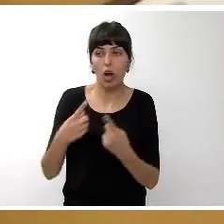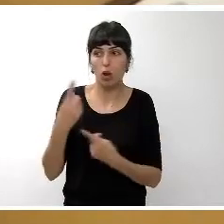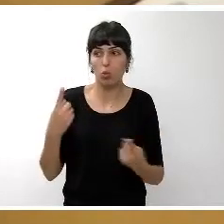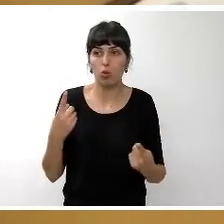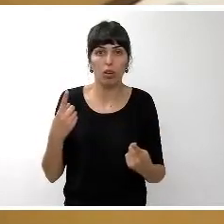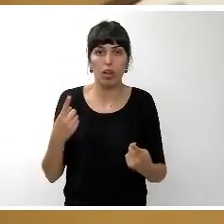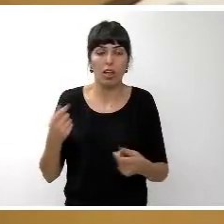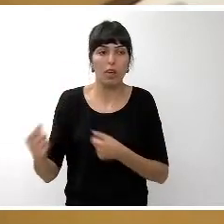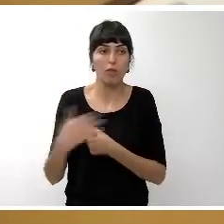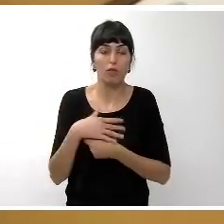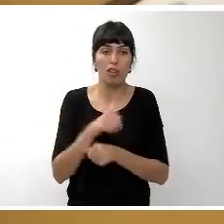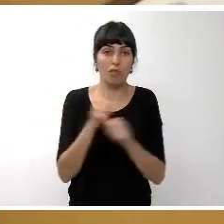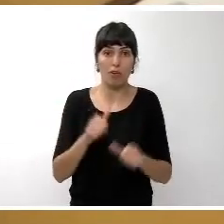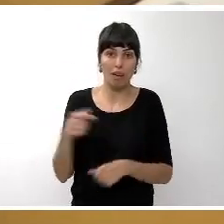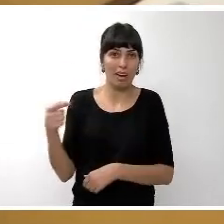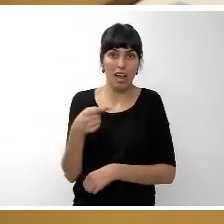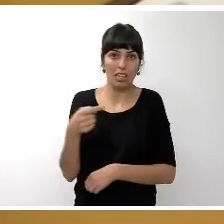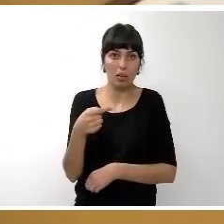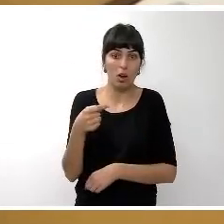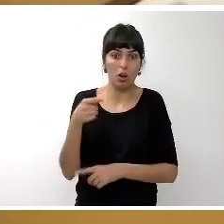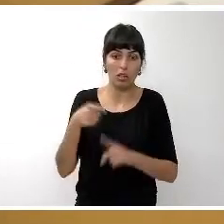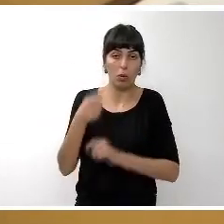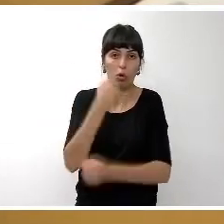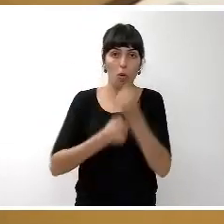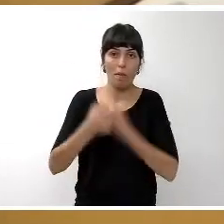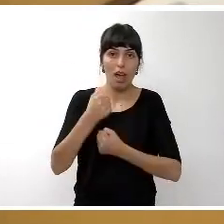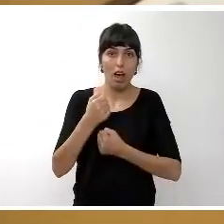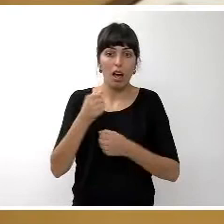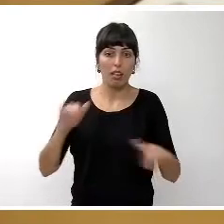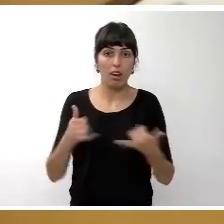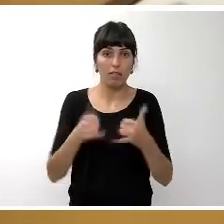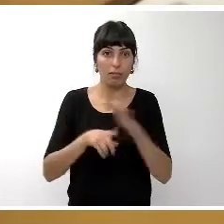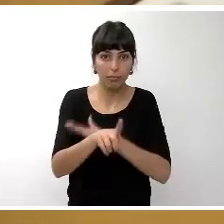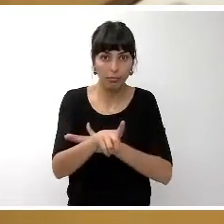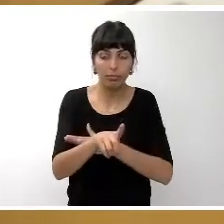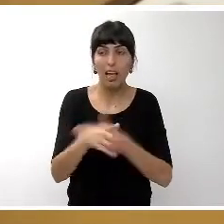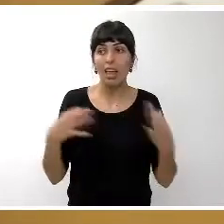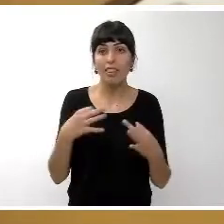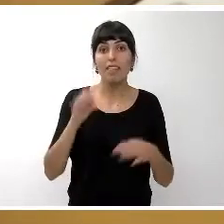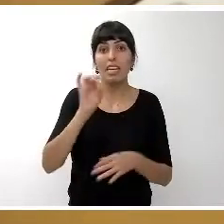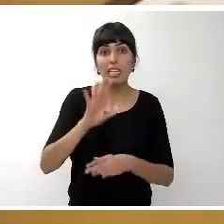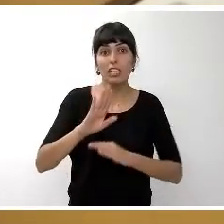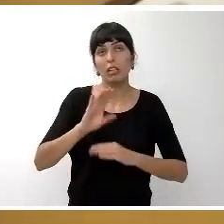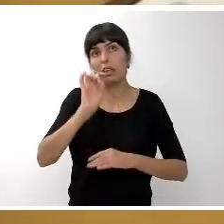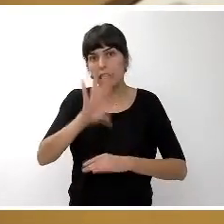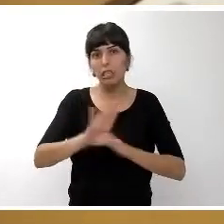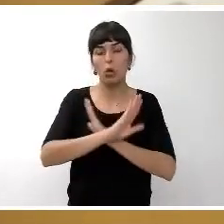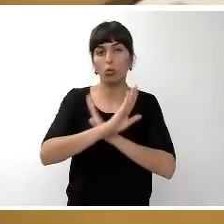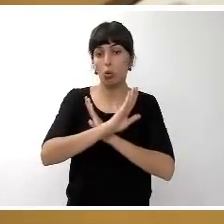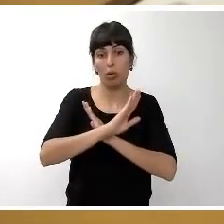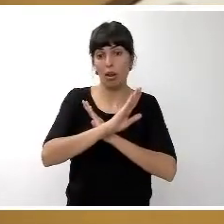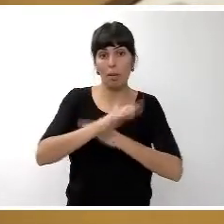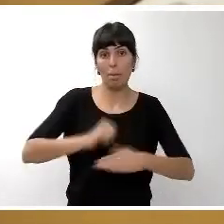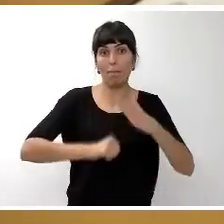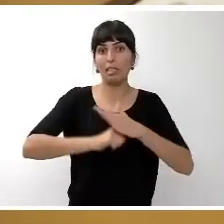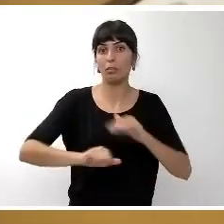positiva en el desarrollo de la economía tinerfeña debería estar aprobado en esas fechas y por lo tanto tener la posibilidad que a